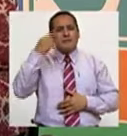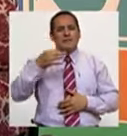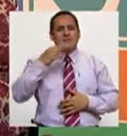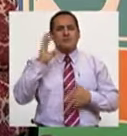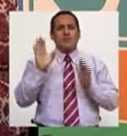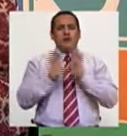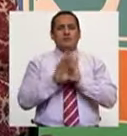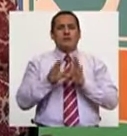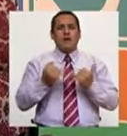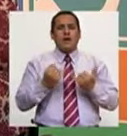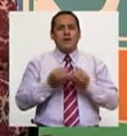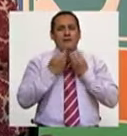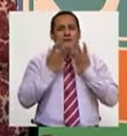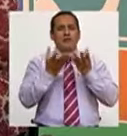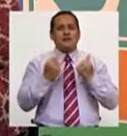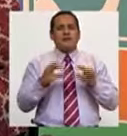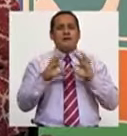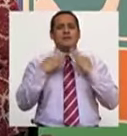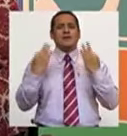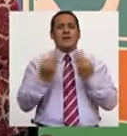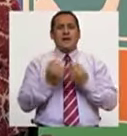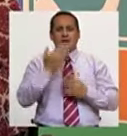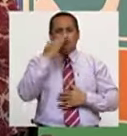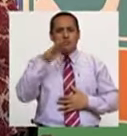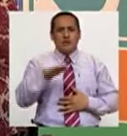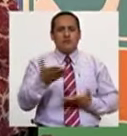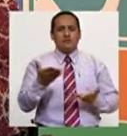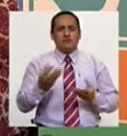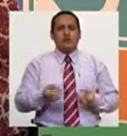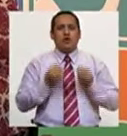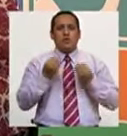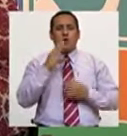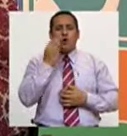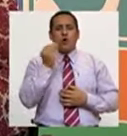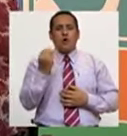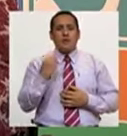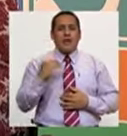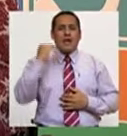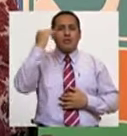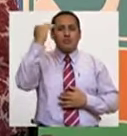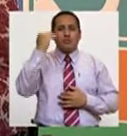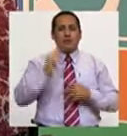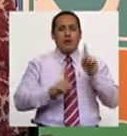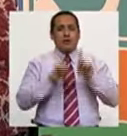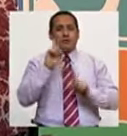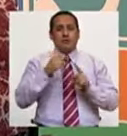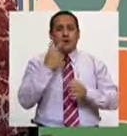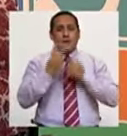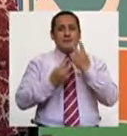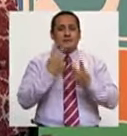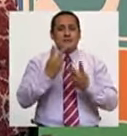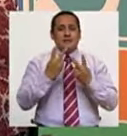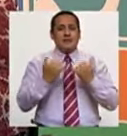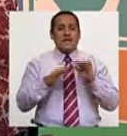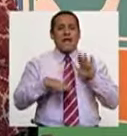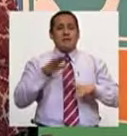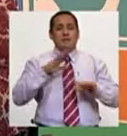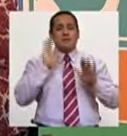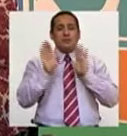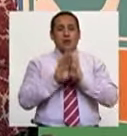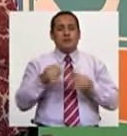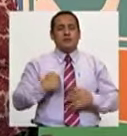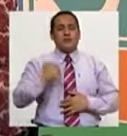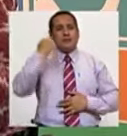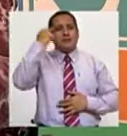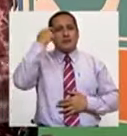ustedes, por ejemplo, a los familiares de esos niños, jóvenes o adultos mayores que visitan y que a veces,